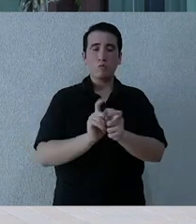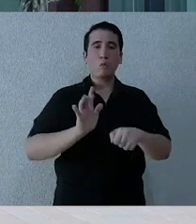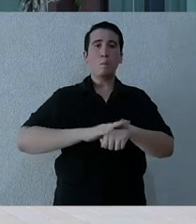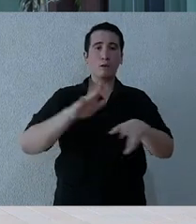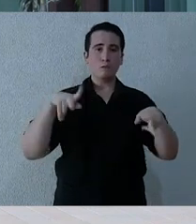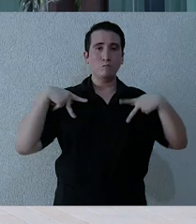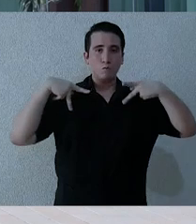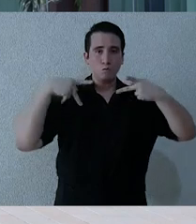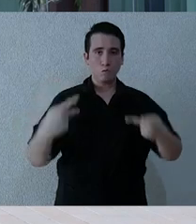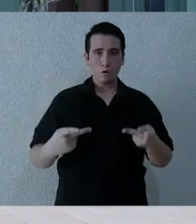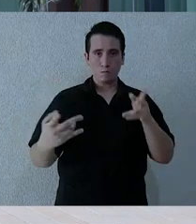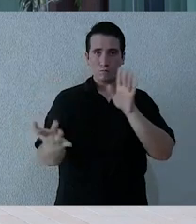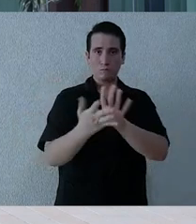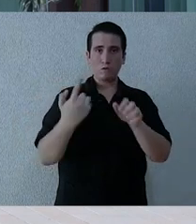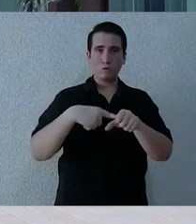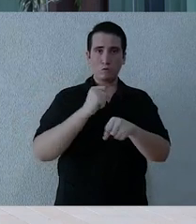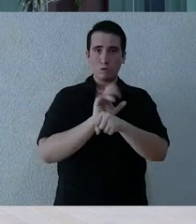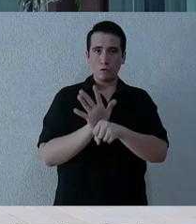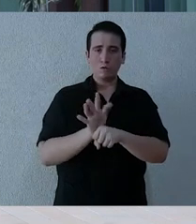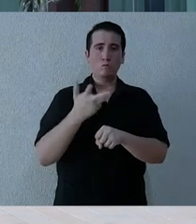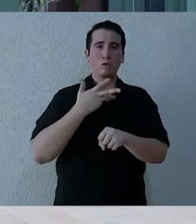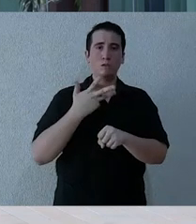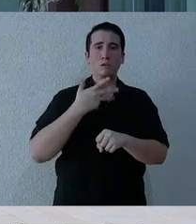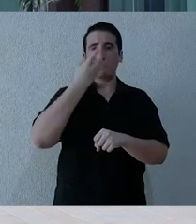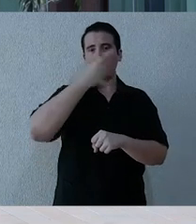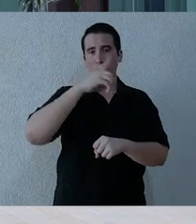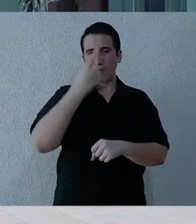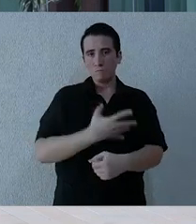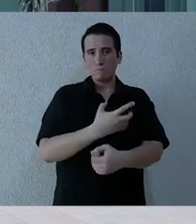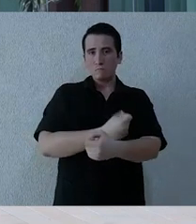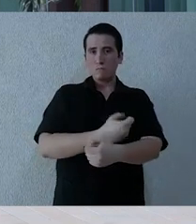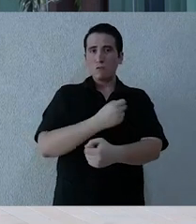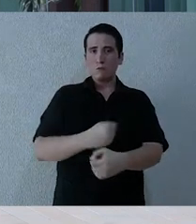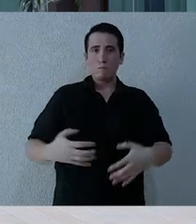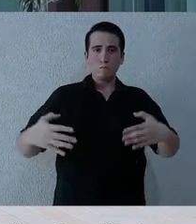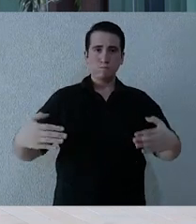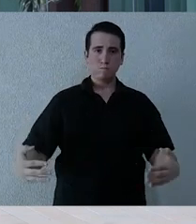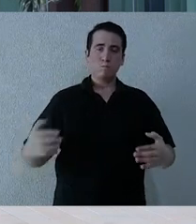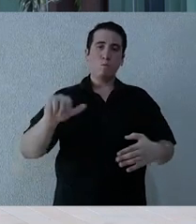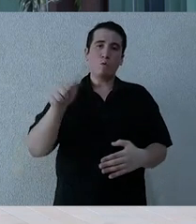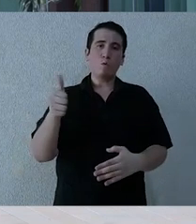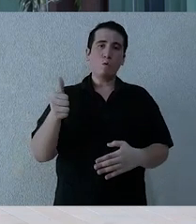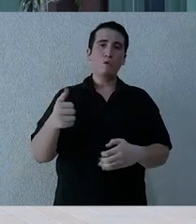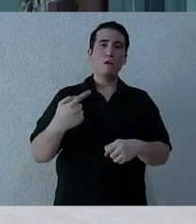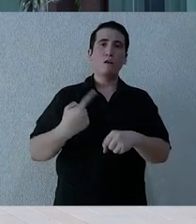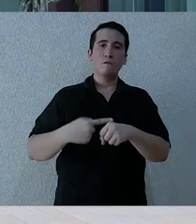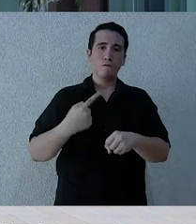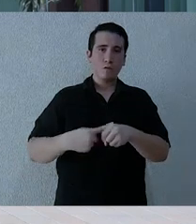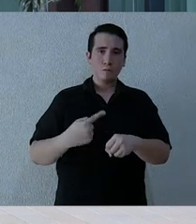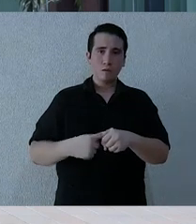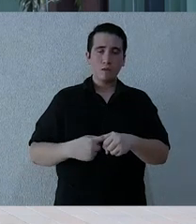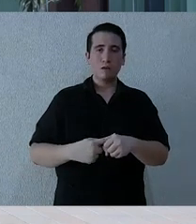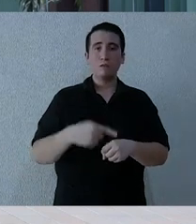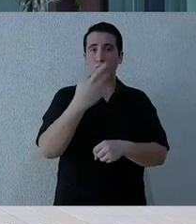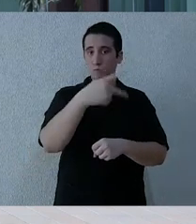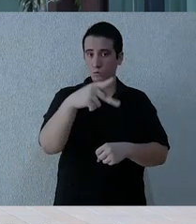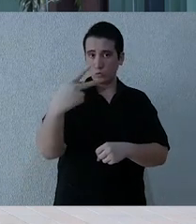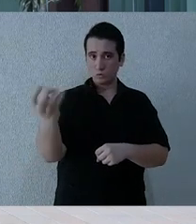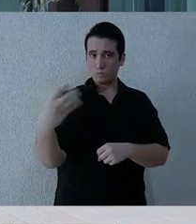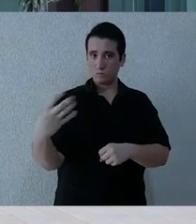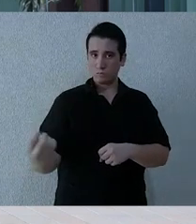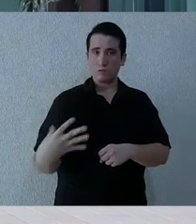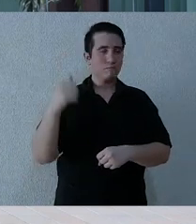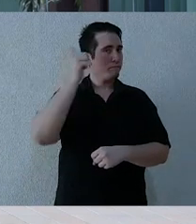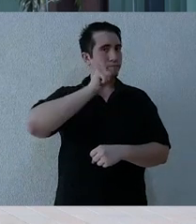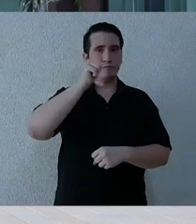Instituto Mexicano del Seguro Social en el Estado dijo que contaban con el 43% de ocupación hospitalaria, pero tras la renuncia del